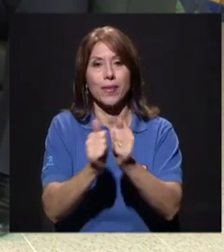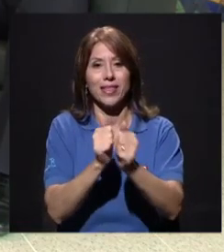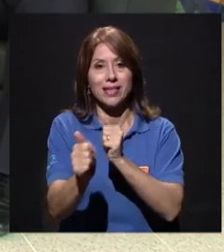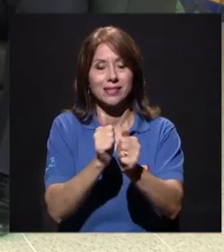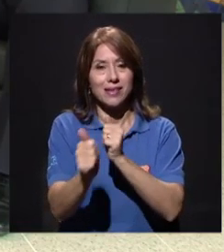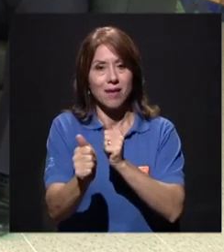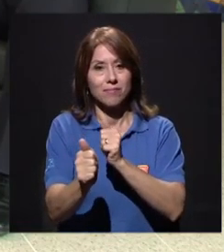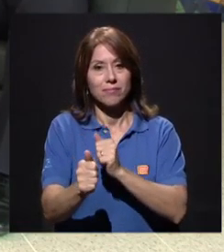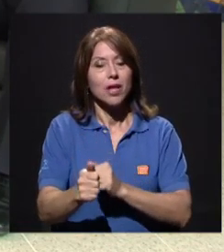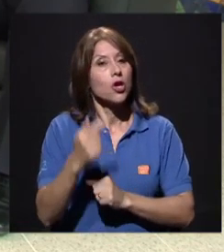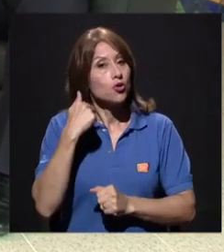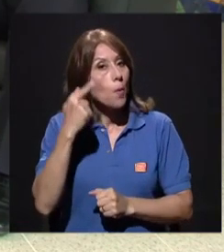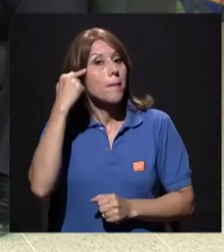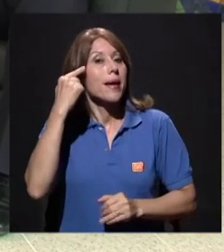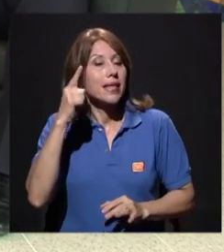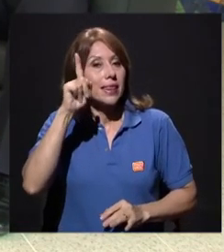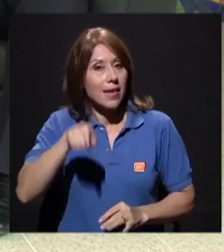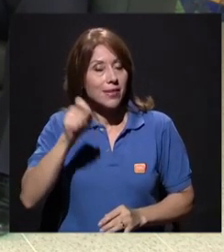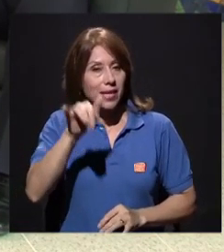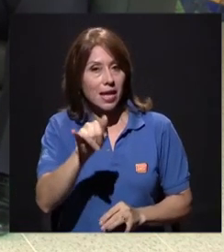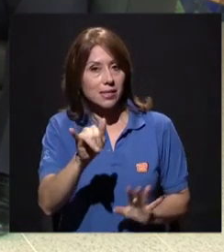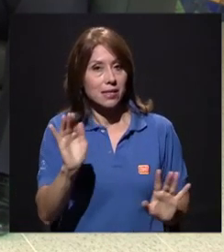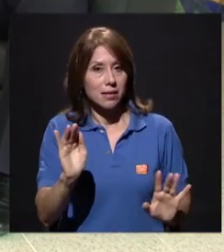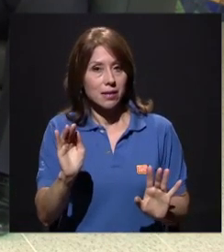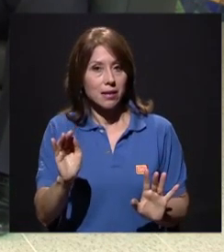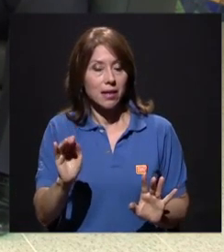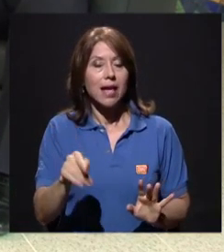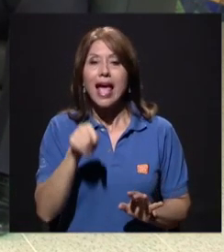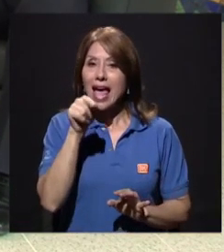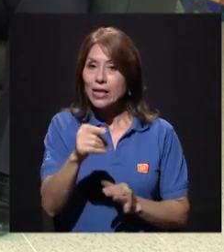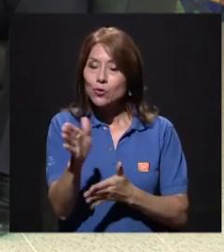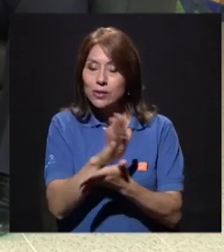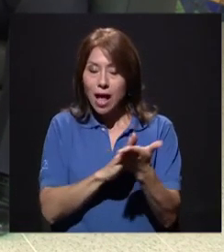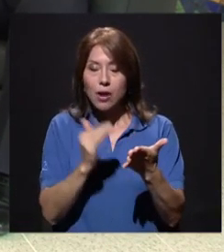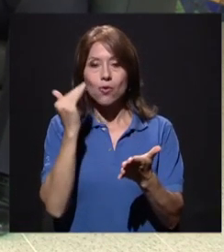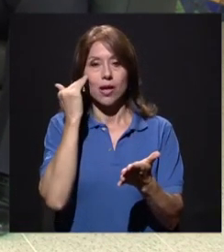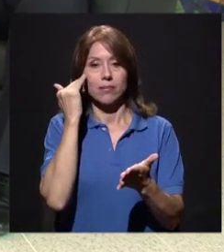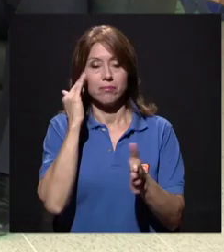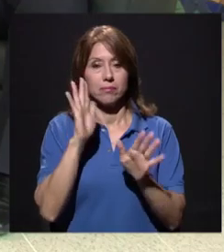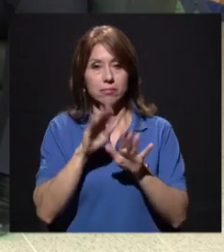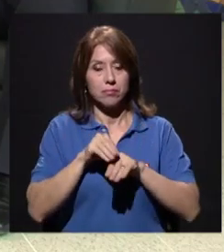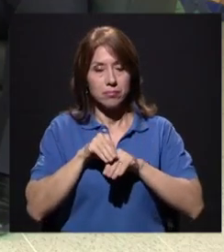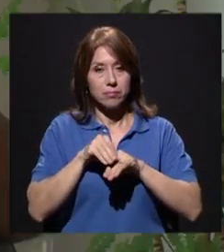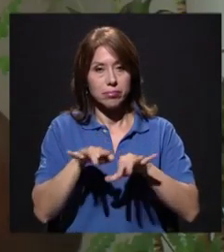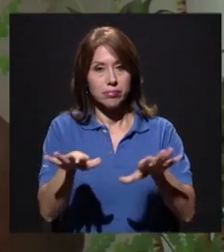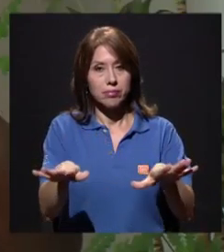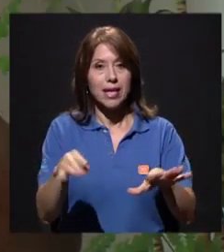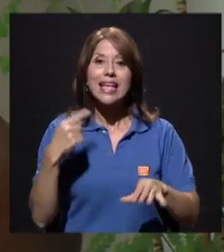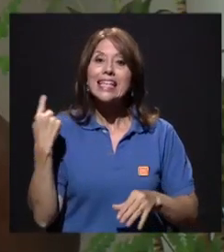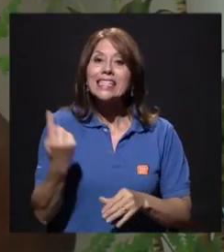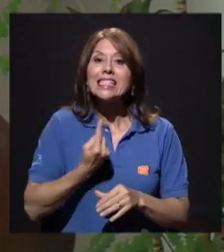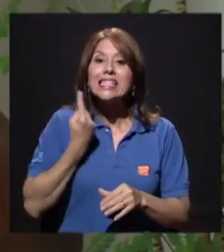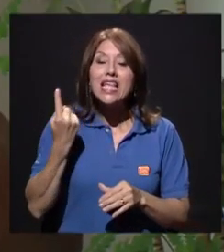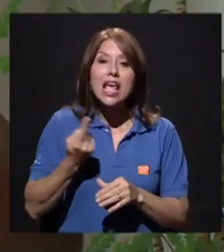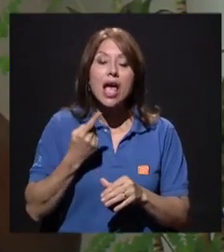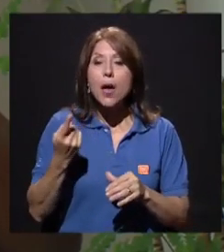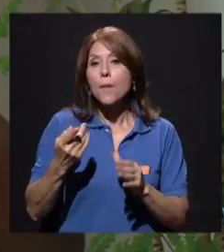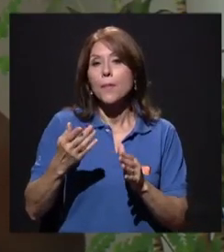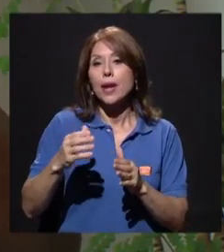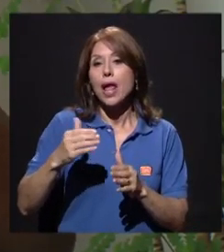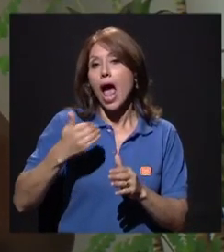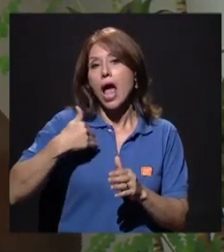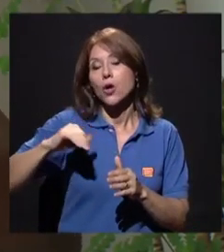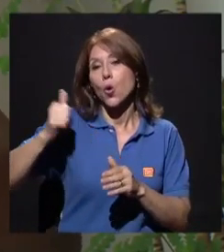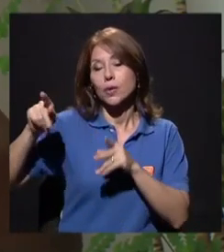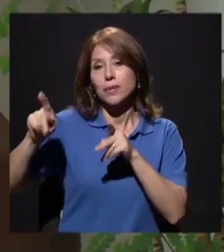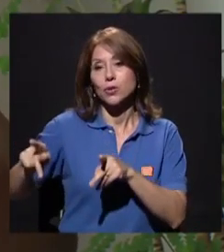¿Verdad? Entonces ese es uno de los protocolos que manejamos. y siempre tenemos a la par, en nuestro caso, alguien que nos diga, bueno,